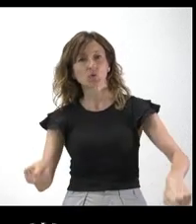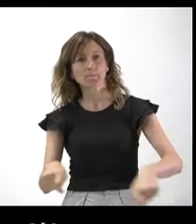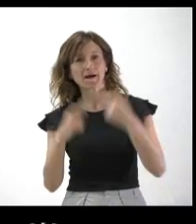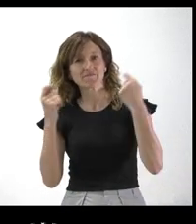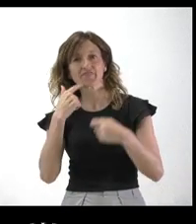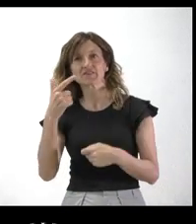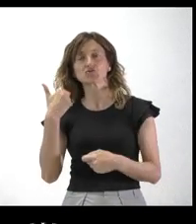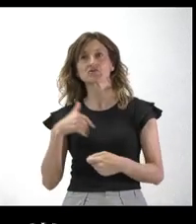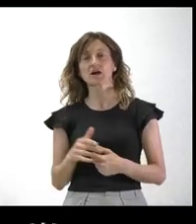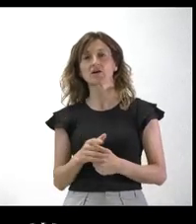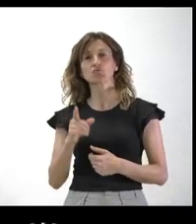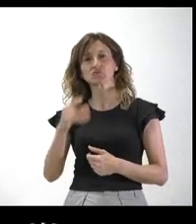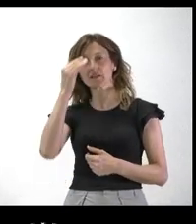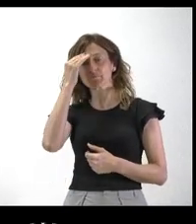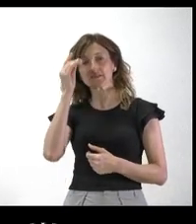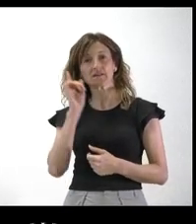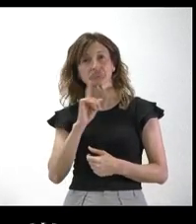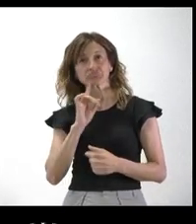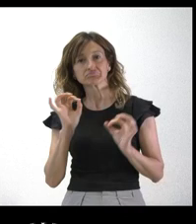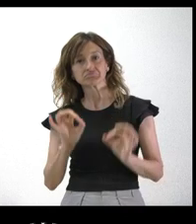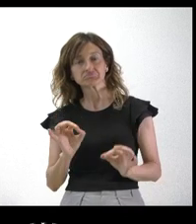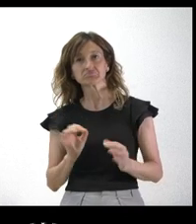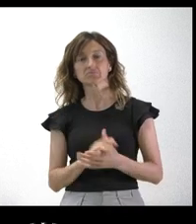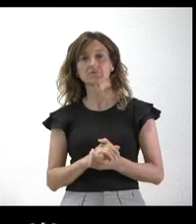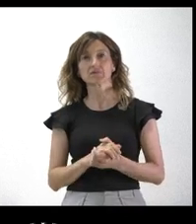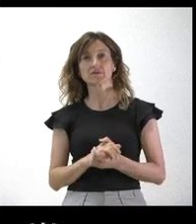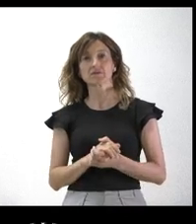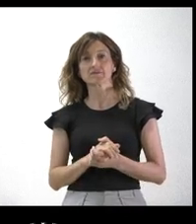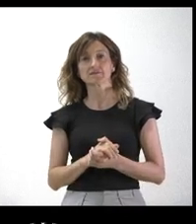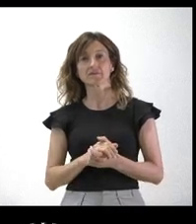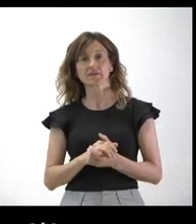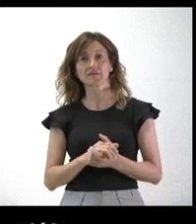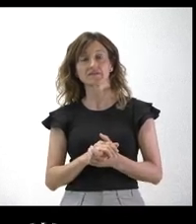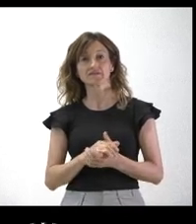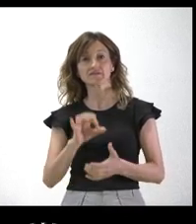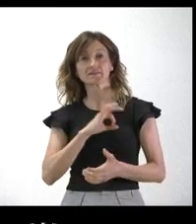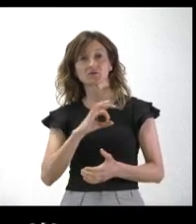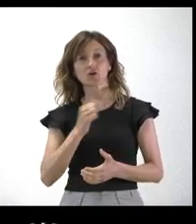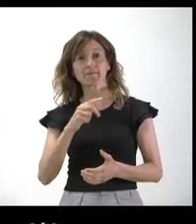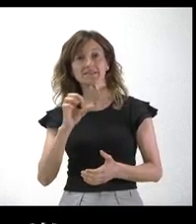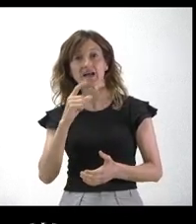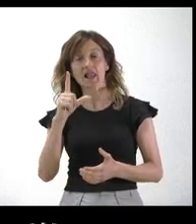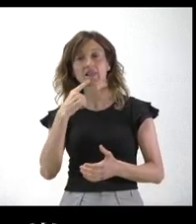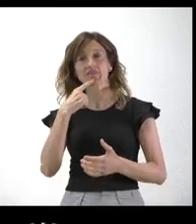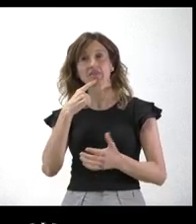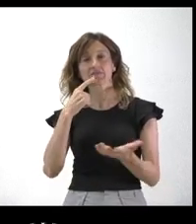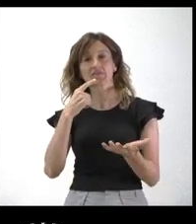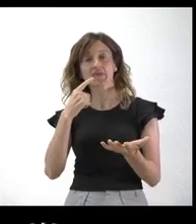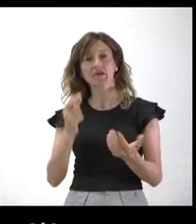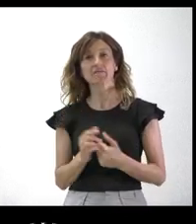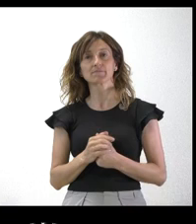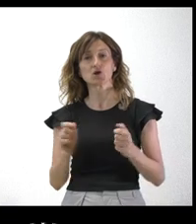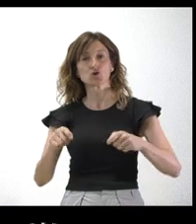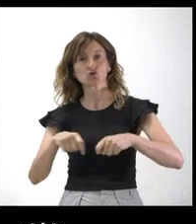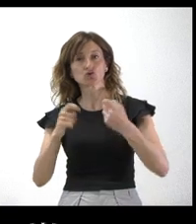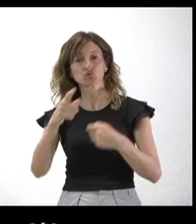ustedes no le dan credibilidad a esas manifestaciones de Santiago Abascal y piensan que esta tarde, no sé si trabajan con la idea de que se puede